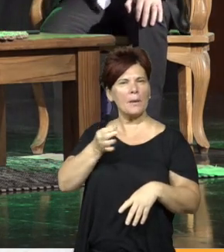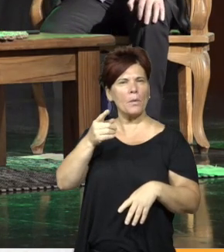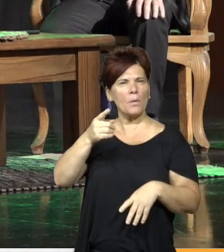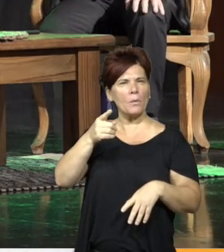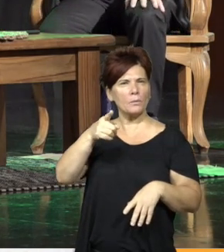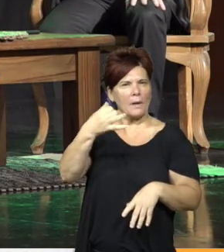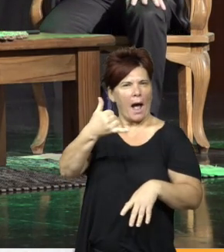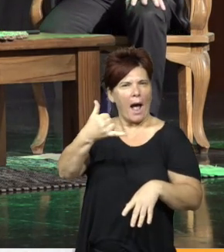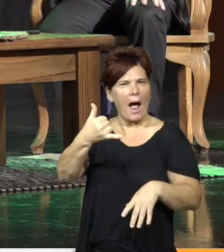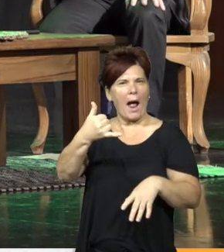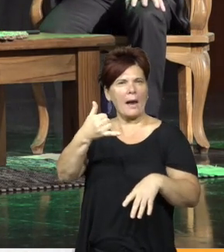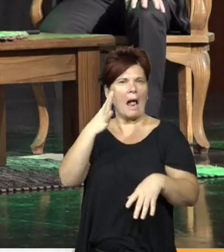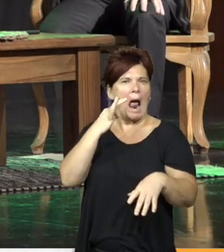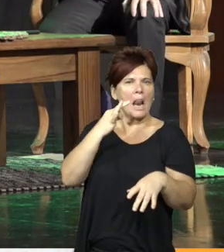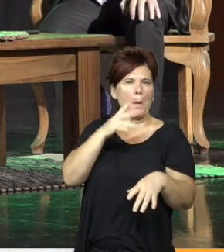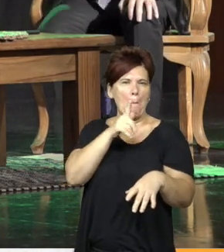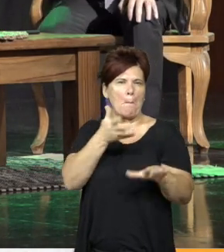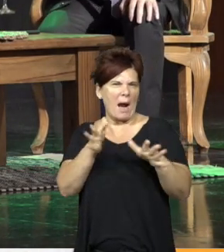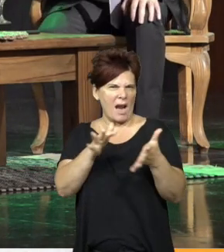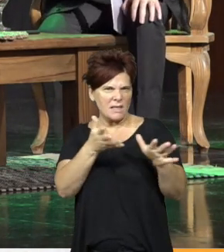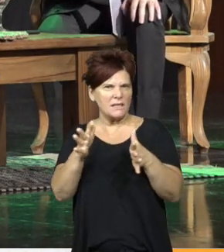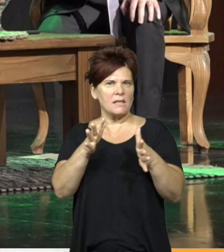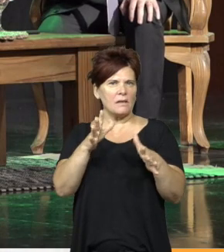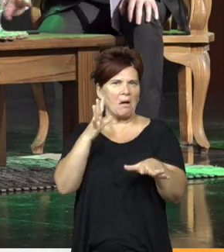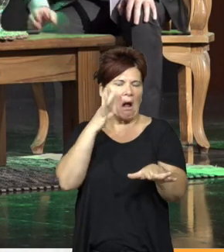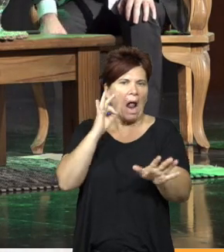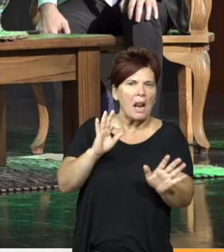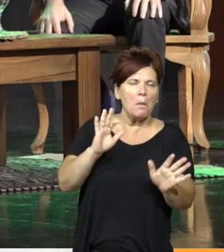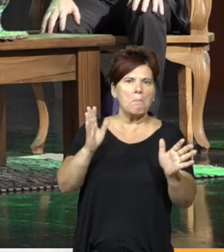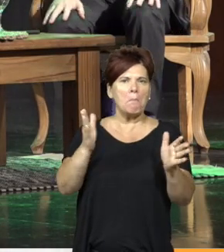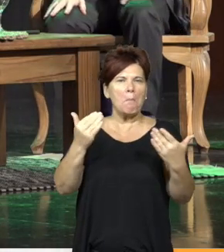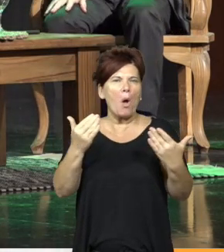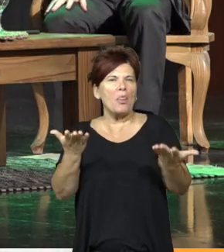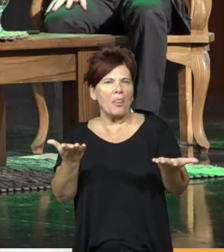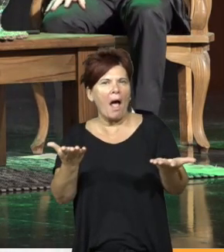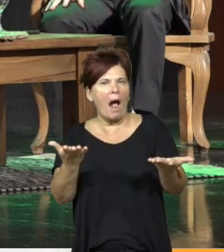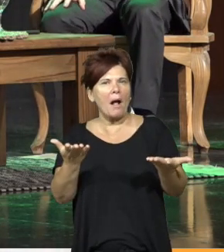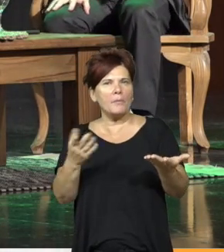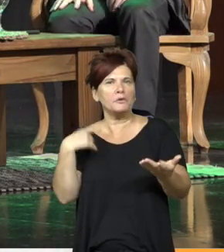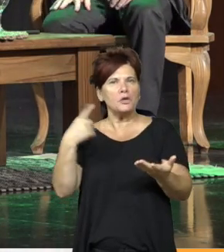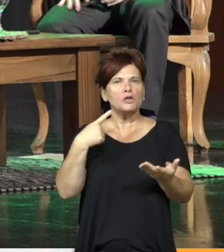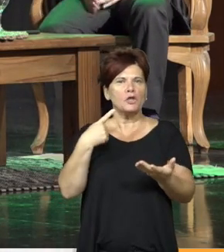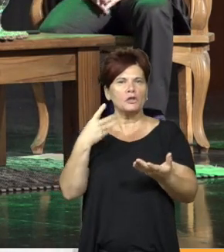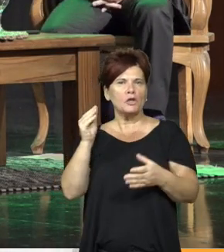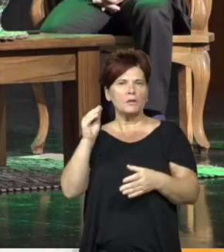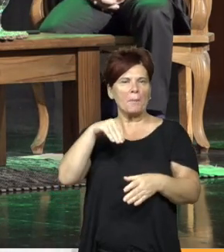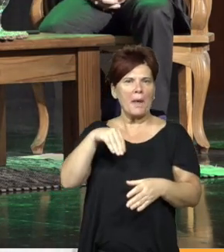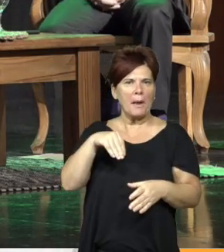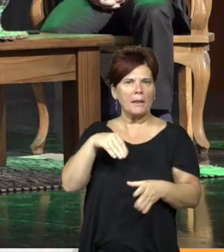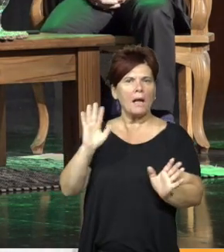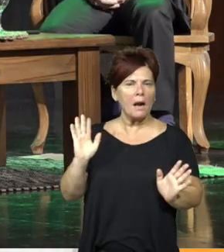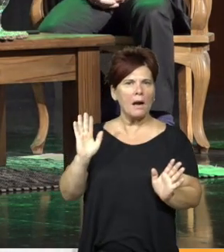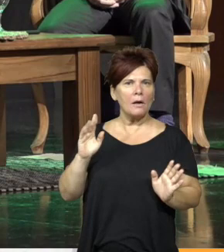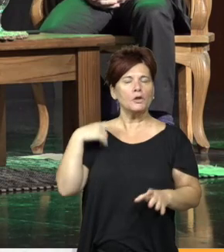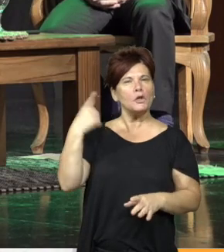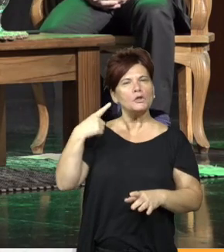alguna cosa parecida algo que podemos acrescentar a nuestro proceso nosotros